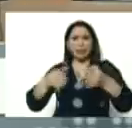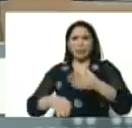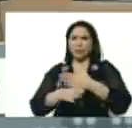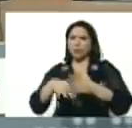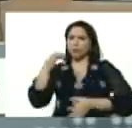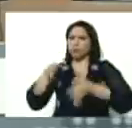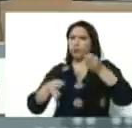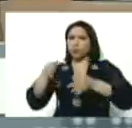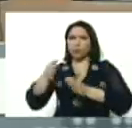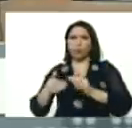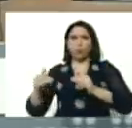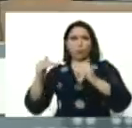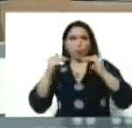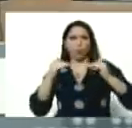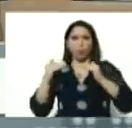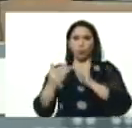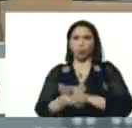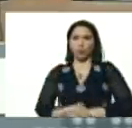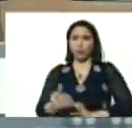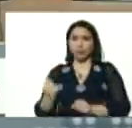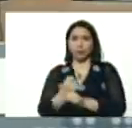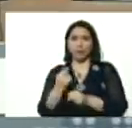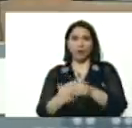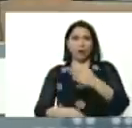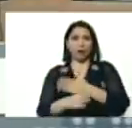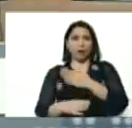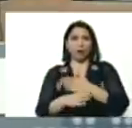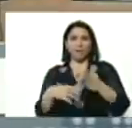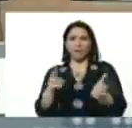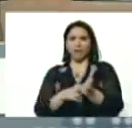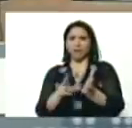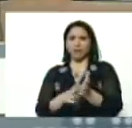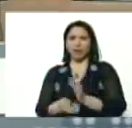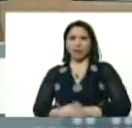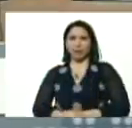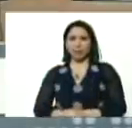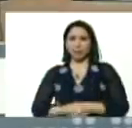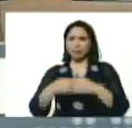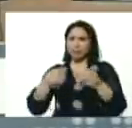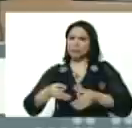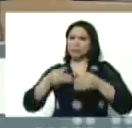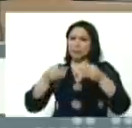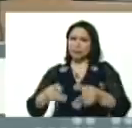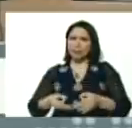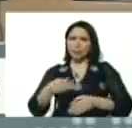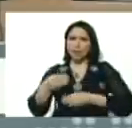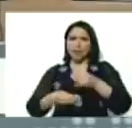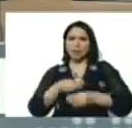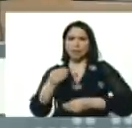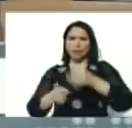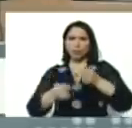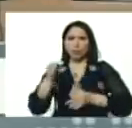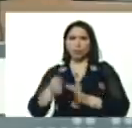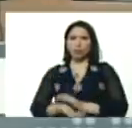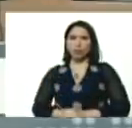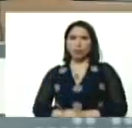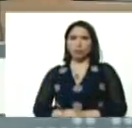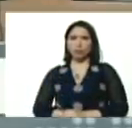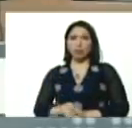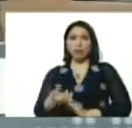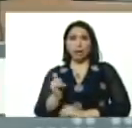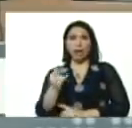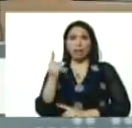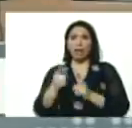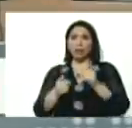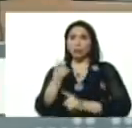justo, y que va a trabajar con la verdad, y que siempre va a ser justicia, si hay un